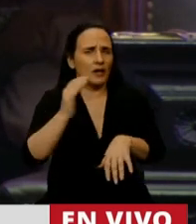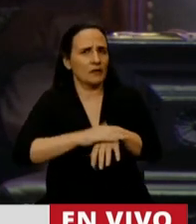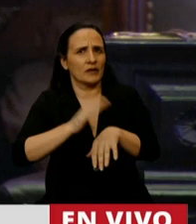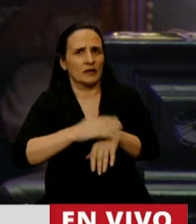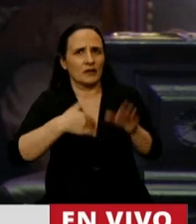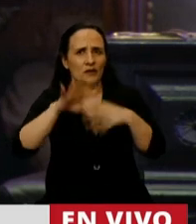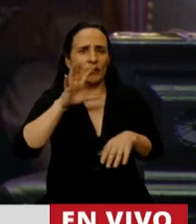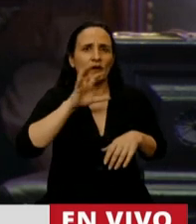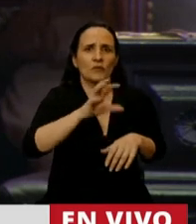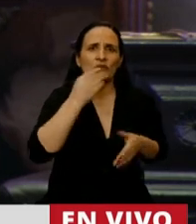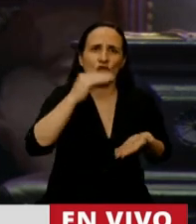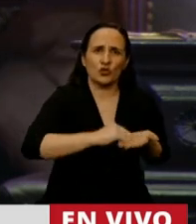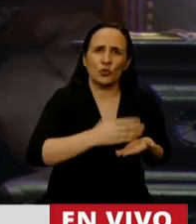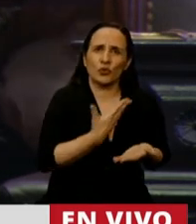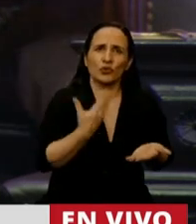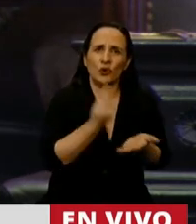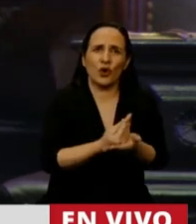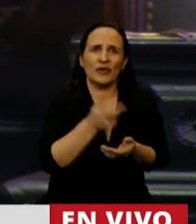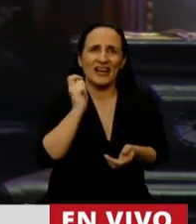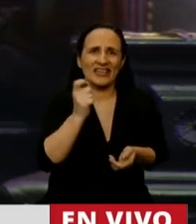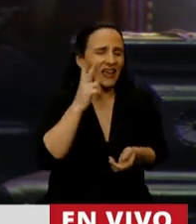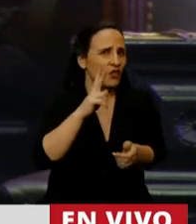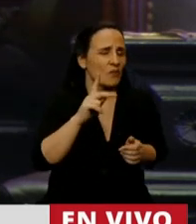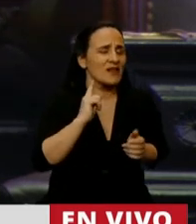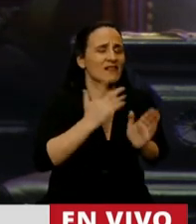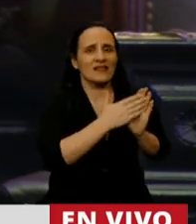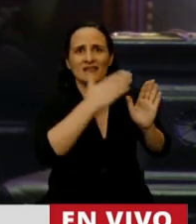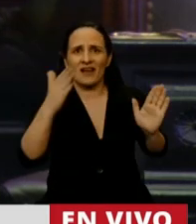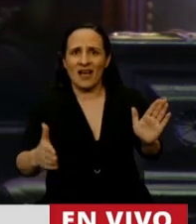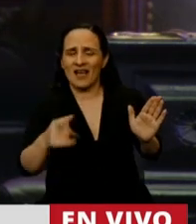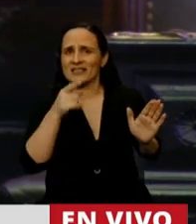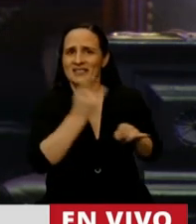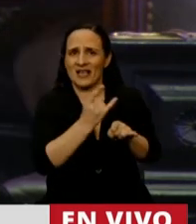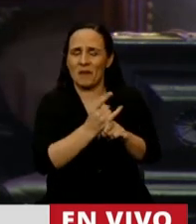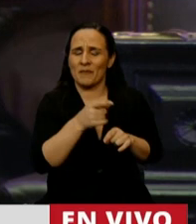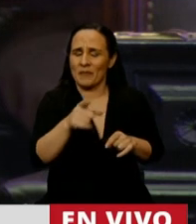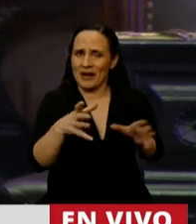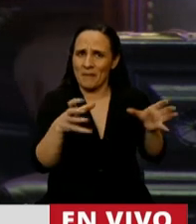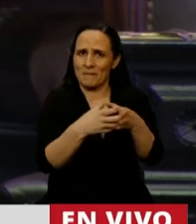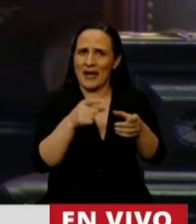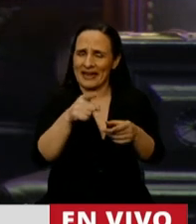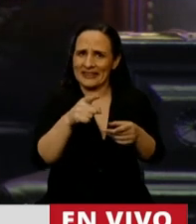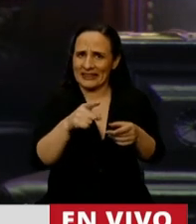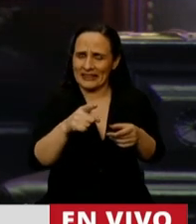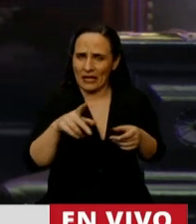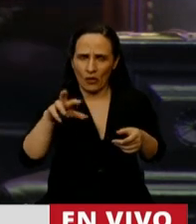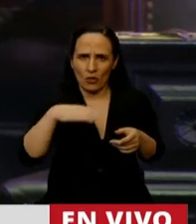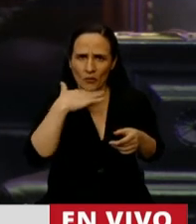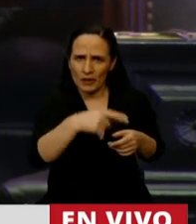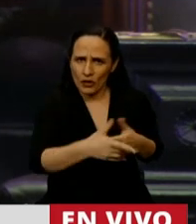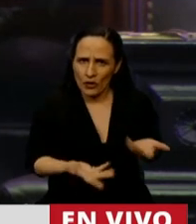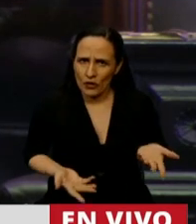gobierna Chubut desde el 2013 el partido justicialista en todas sus variantes. Entonces el compromiso debería ser doble de acudir